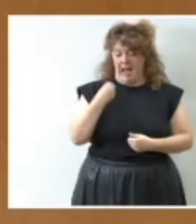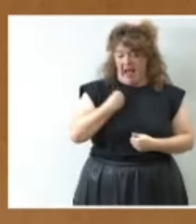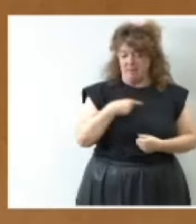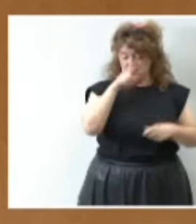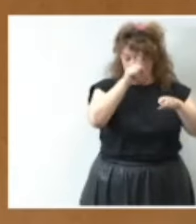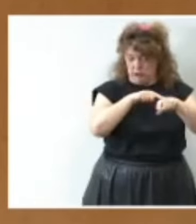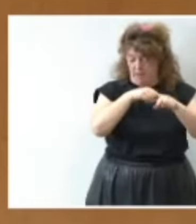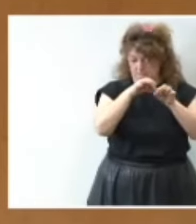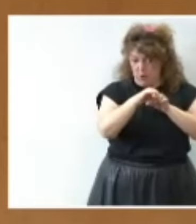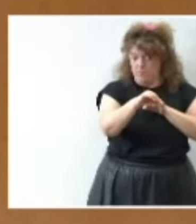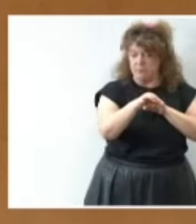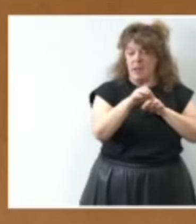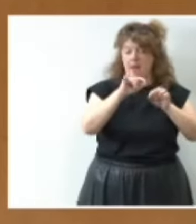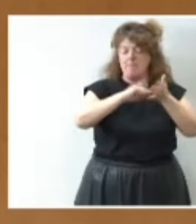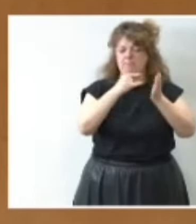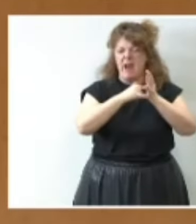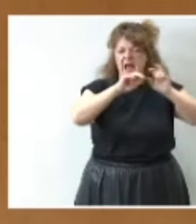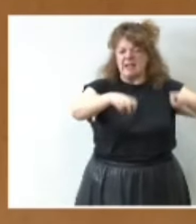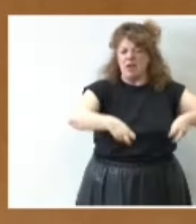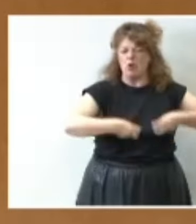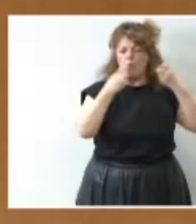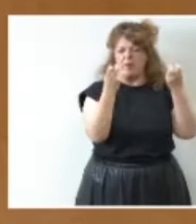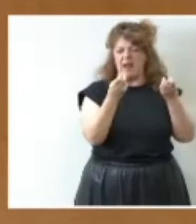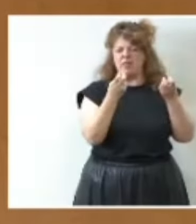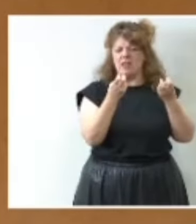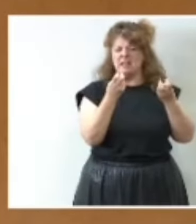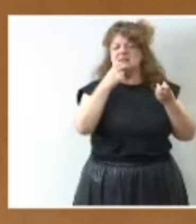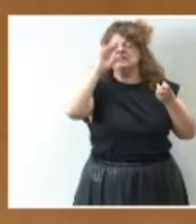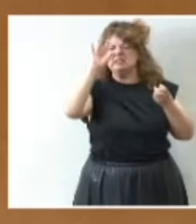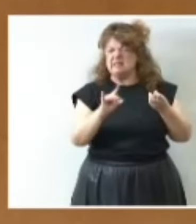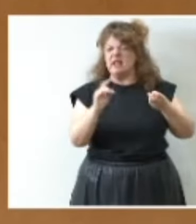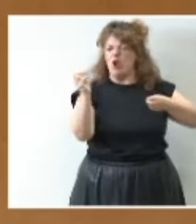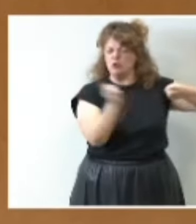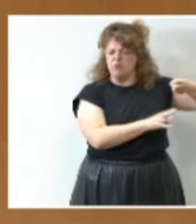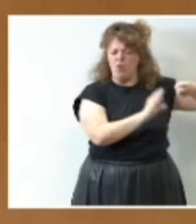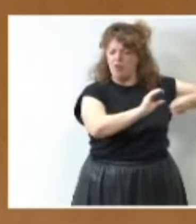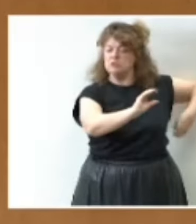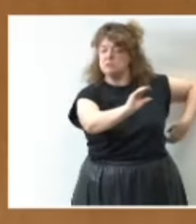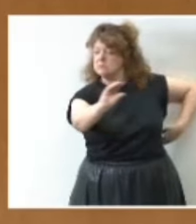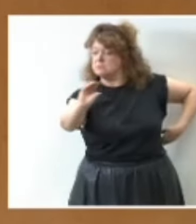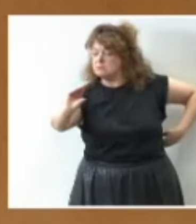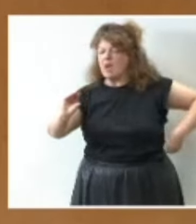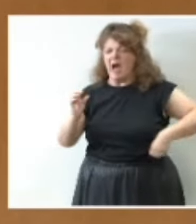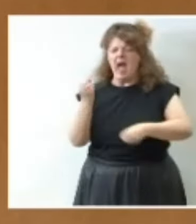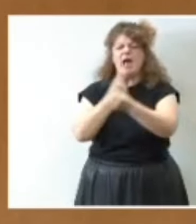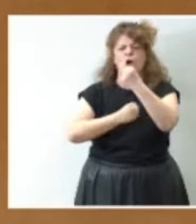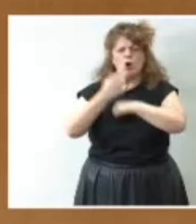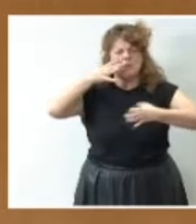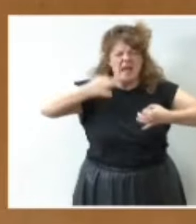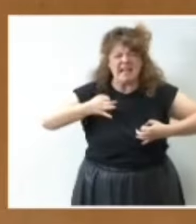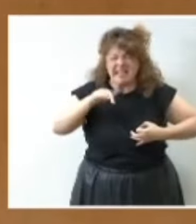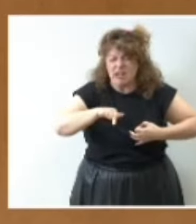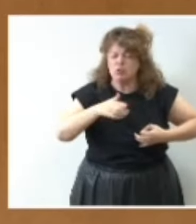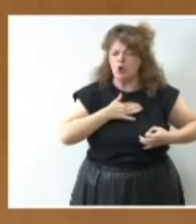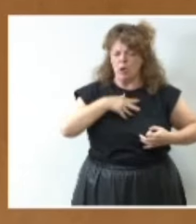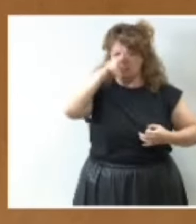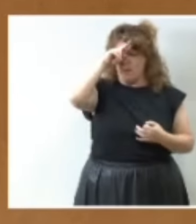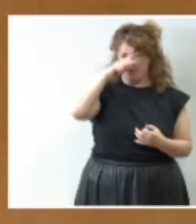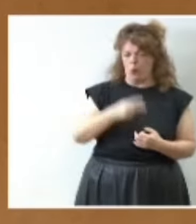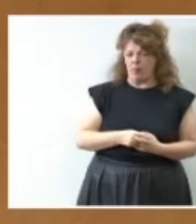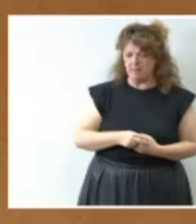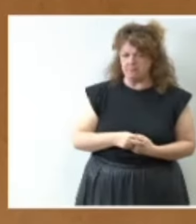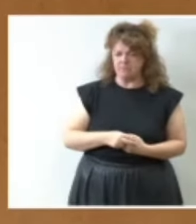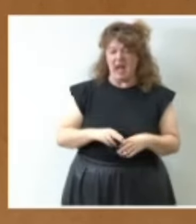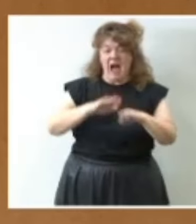ese plan de recuperación debo decir que los fondos sí están llegando a la economía real que es lo que de verdad nos debe preocupar hasta